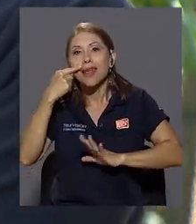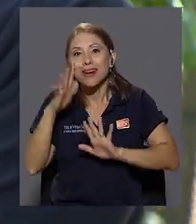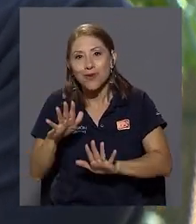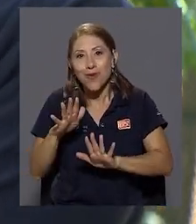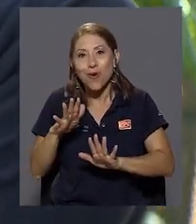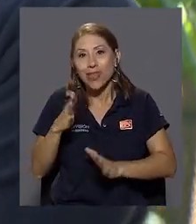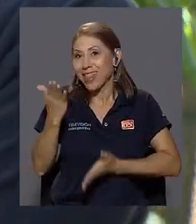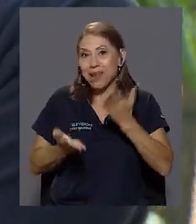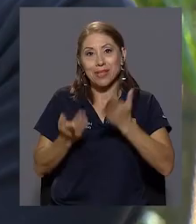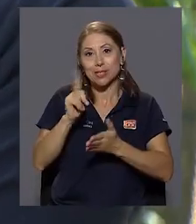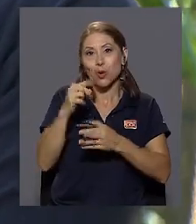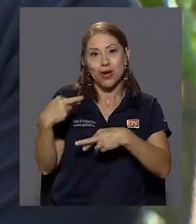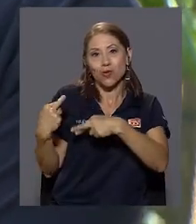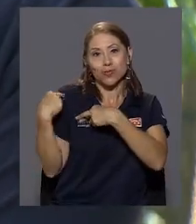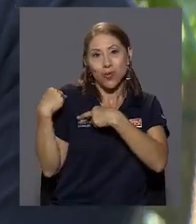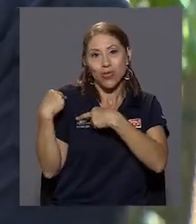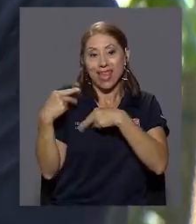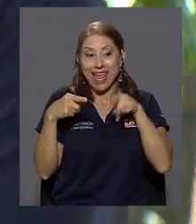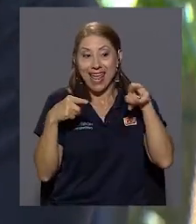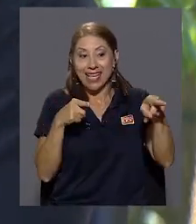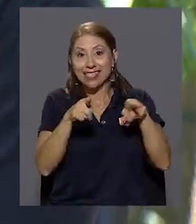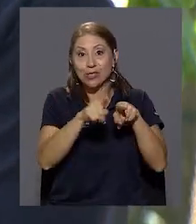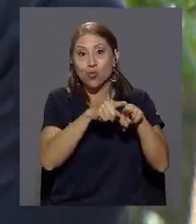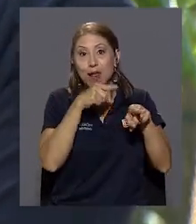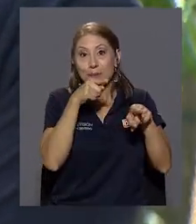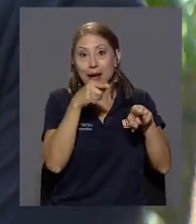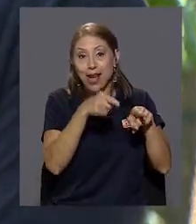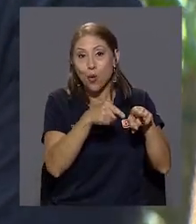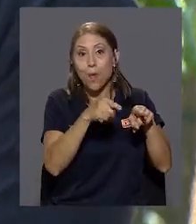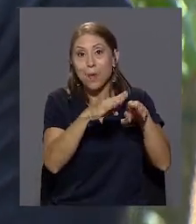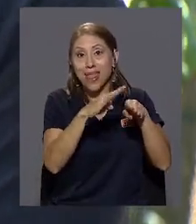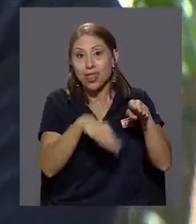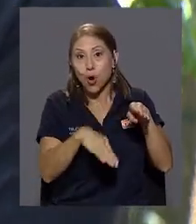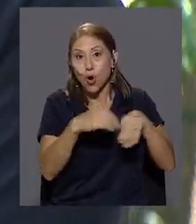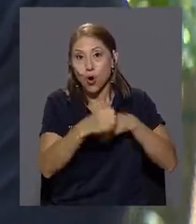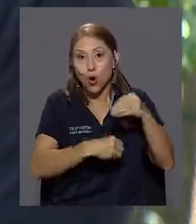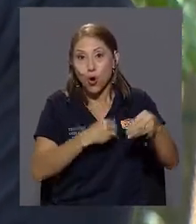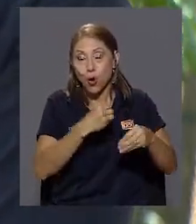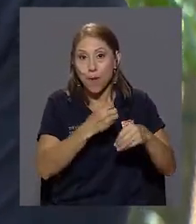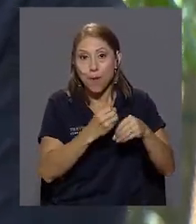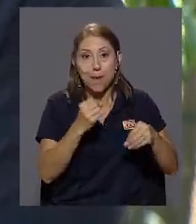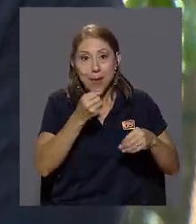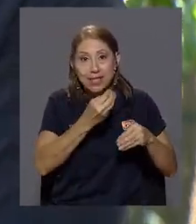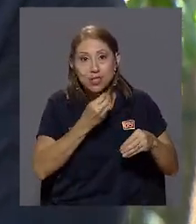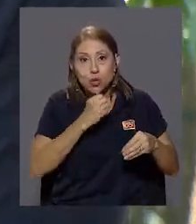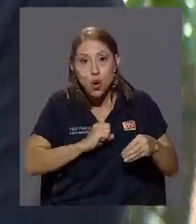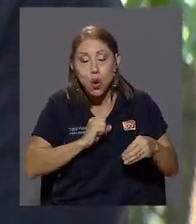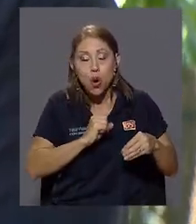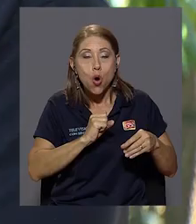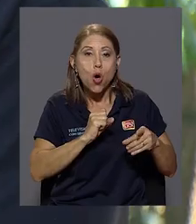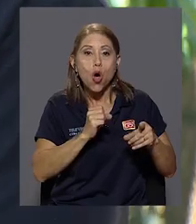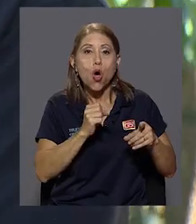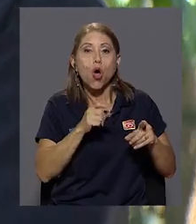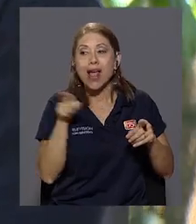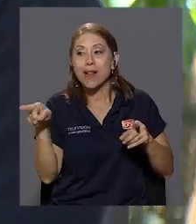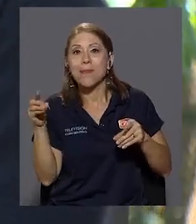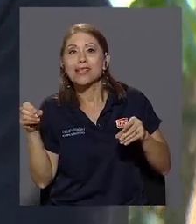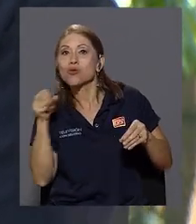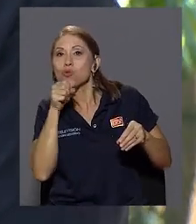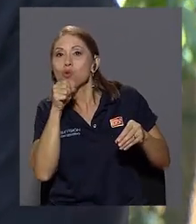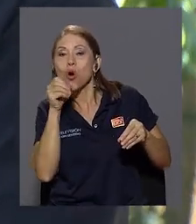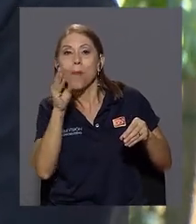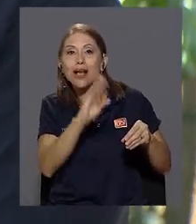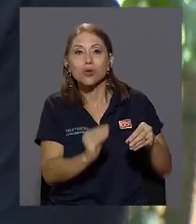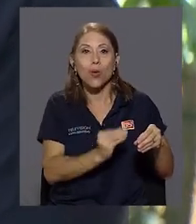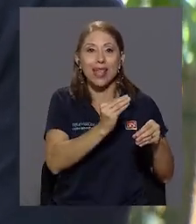Un rol paterno y es un hermano menor o incluso, esto se puede ver asociado incluso a casos